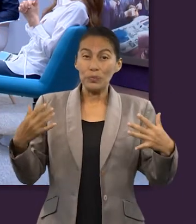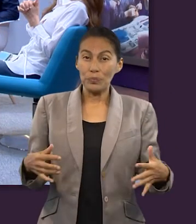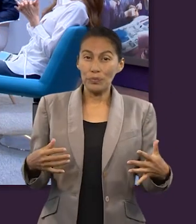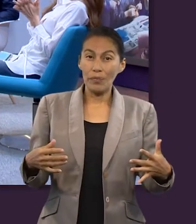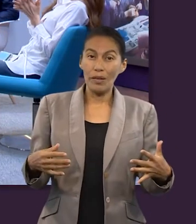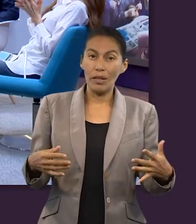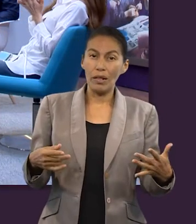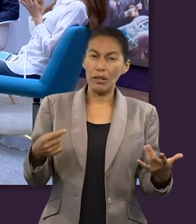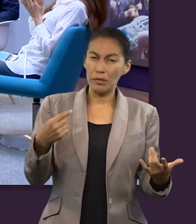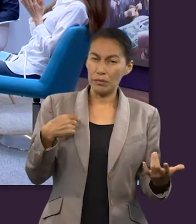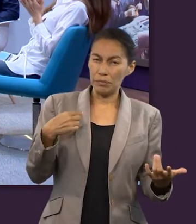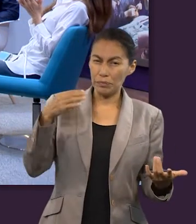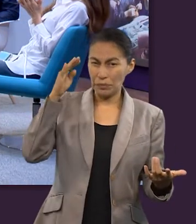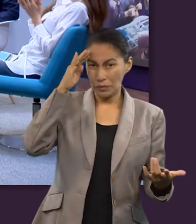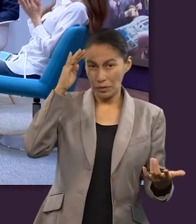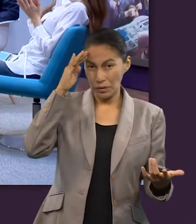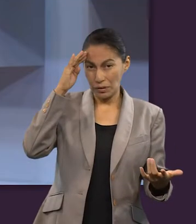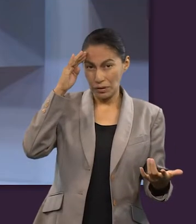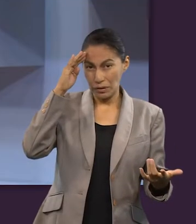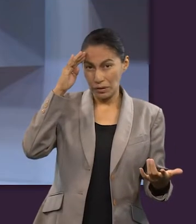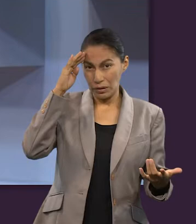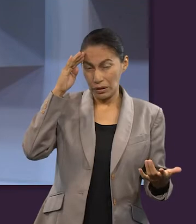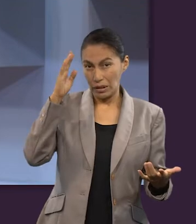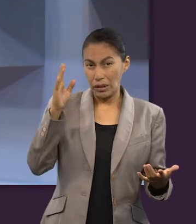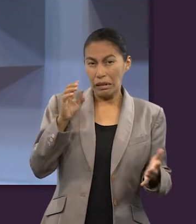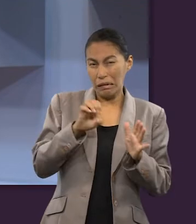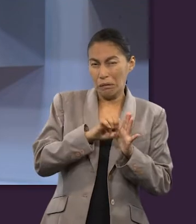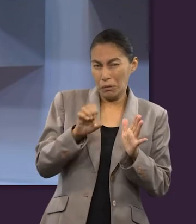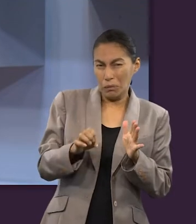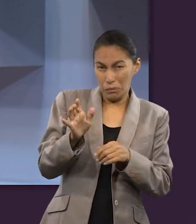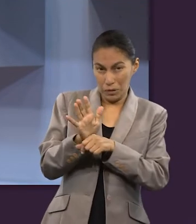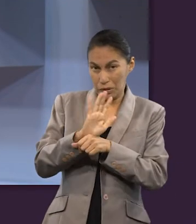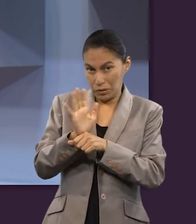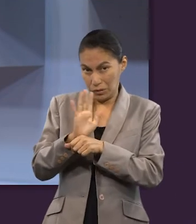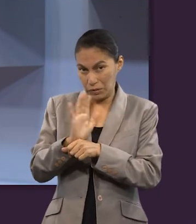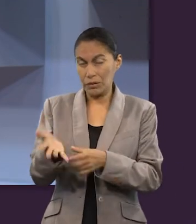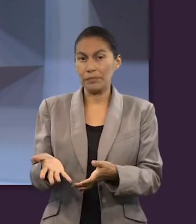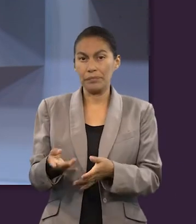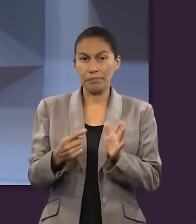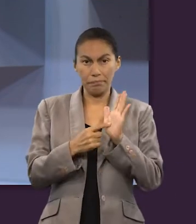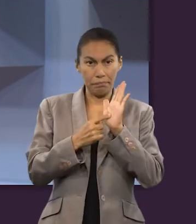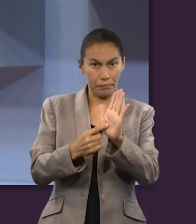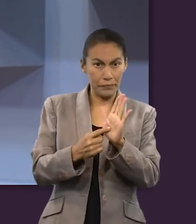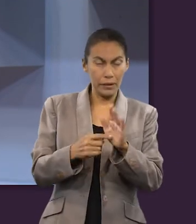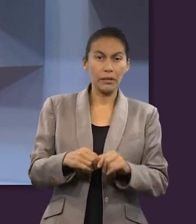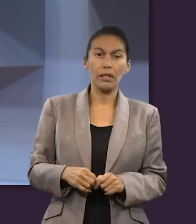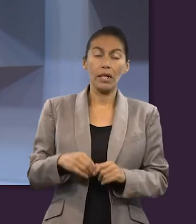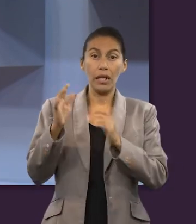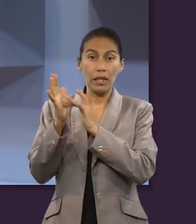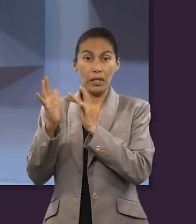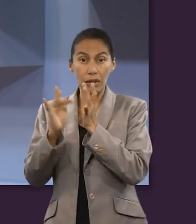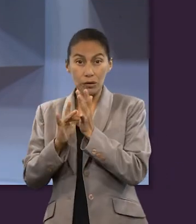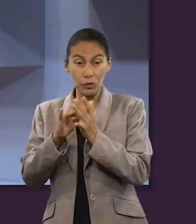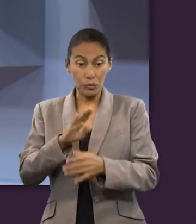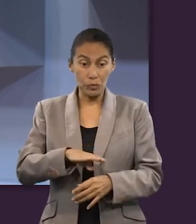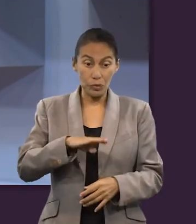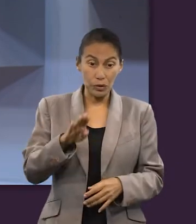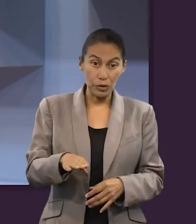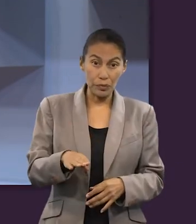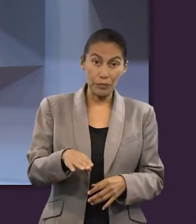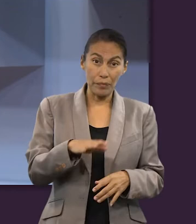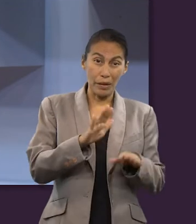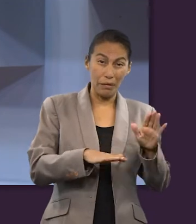veces cuando incluso en las películas se resalta o se ejemplifica la muerte de Jesús, como que estos